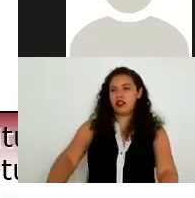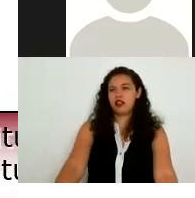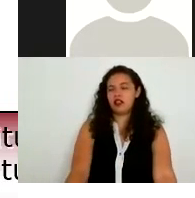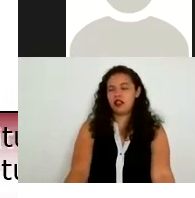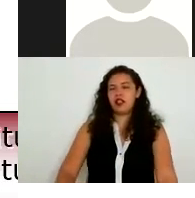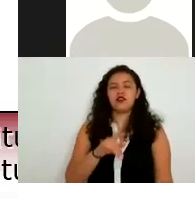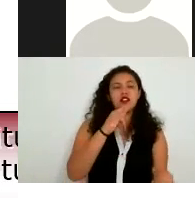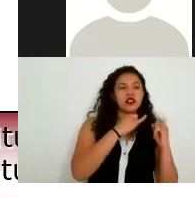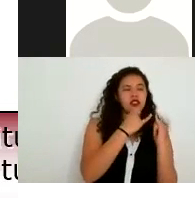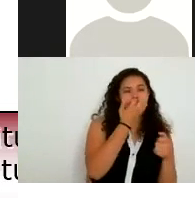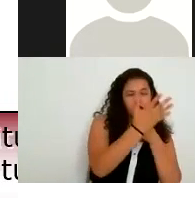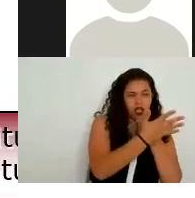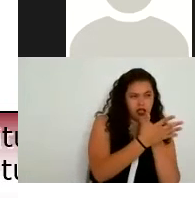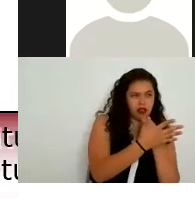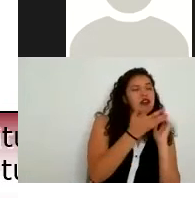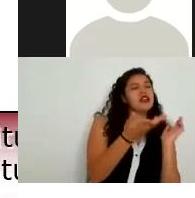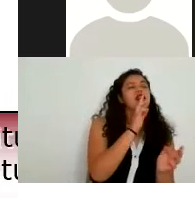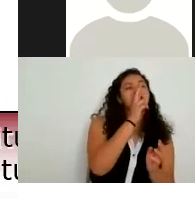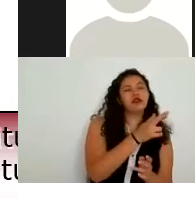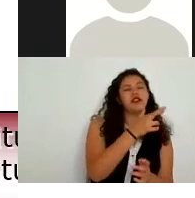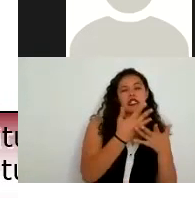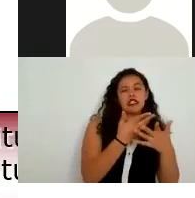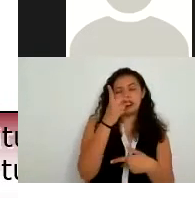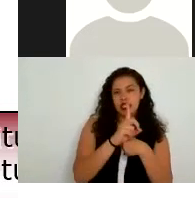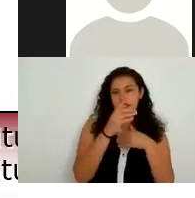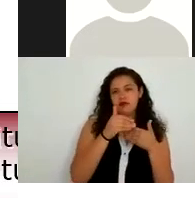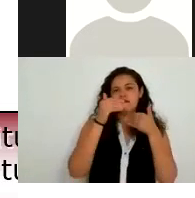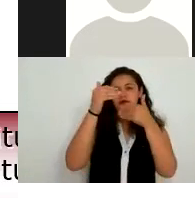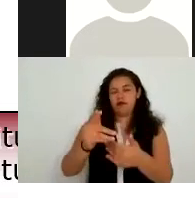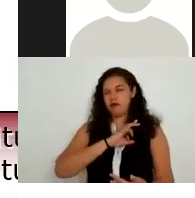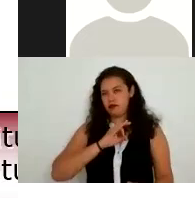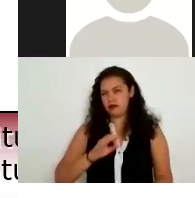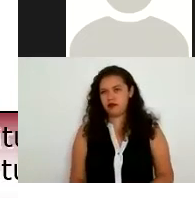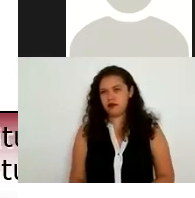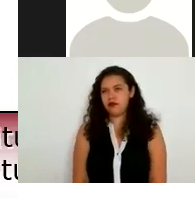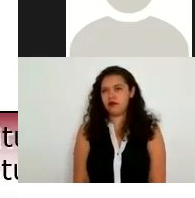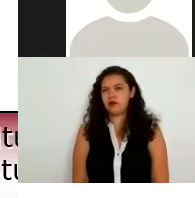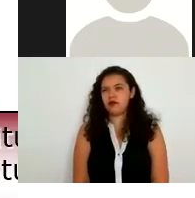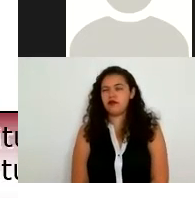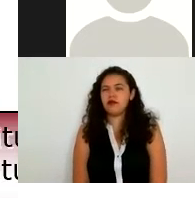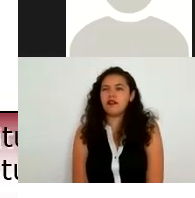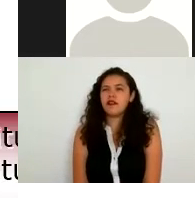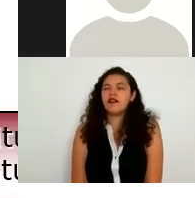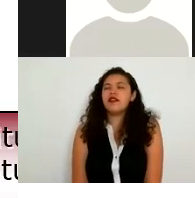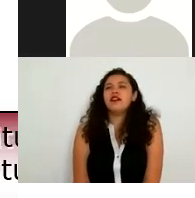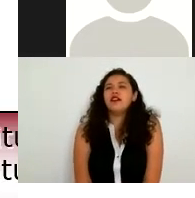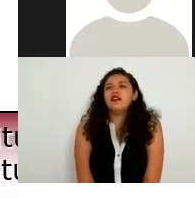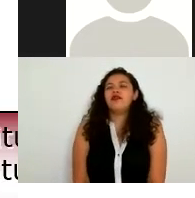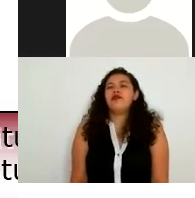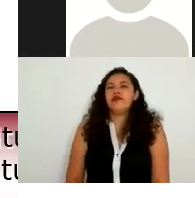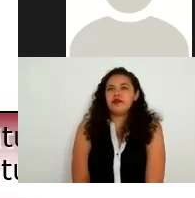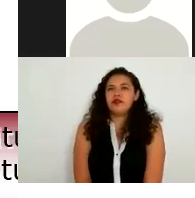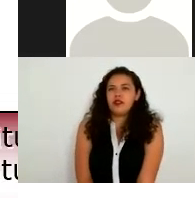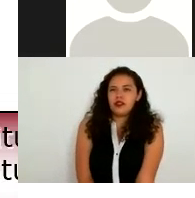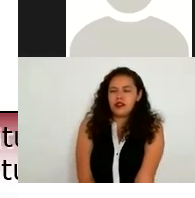notificaste la respuesta al titular eso es dentro de esos 15 días tienen para interponer esta inconformidad si